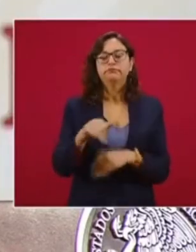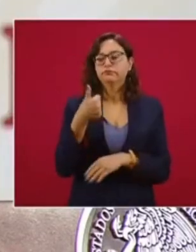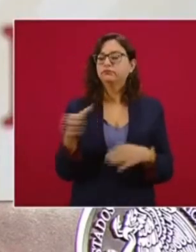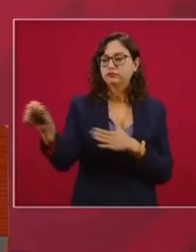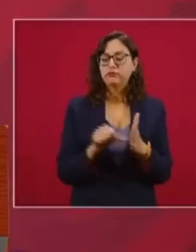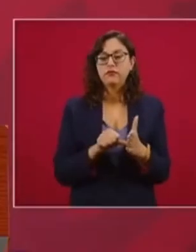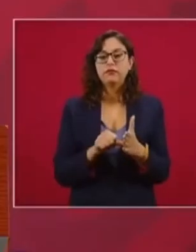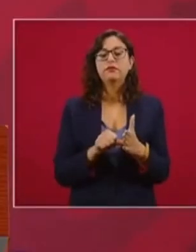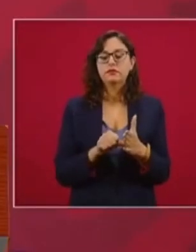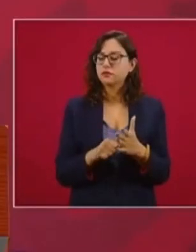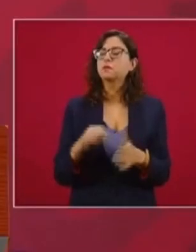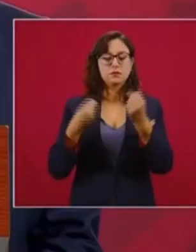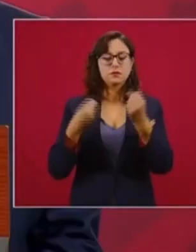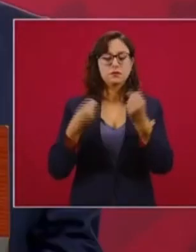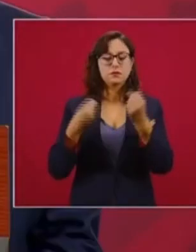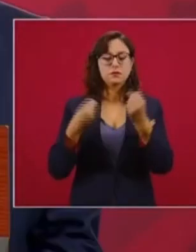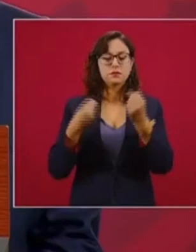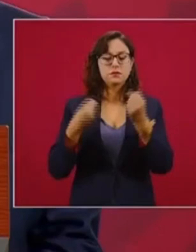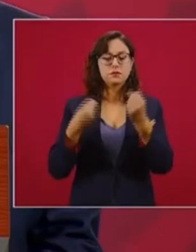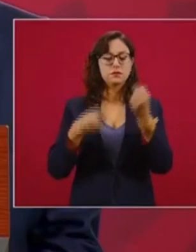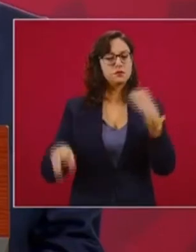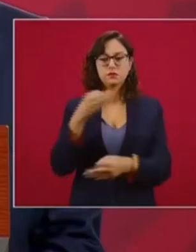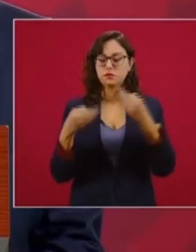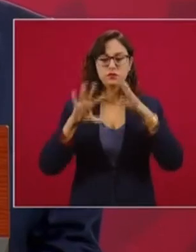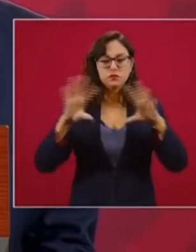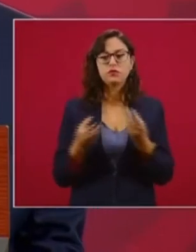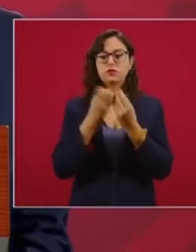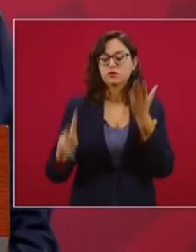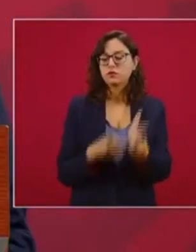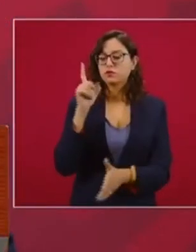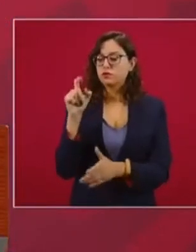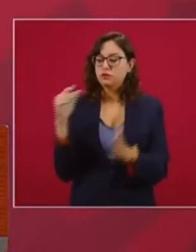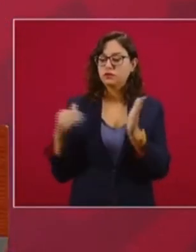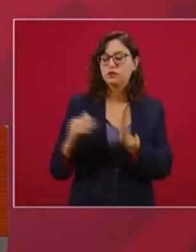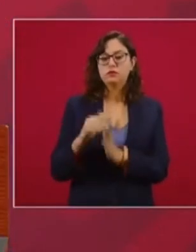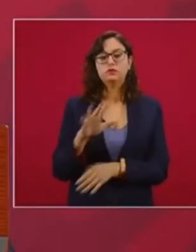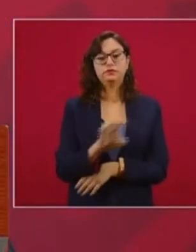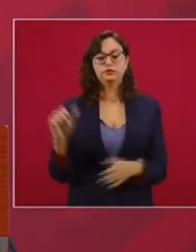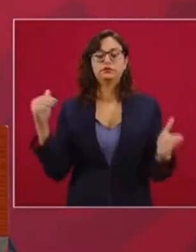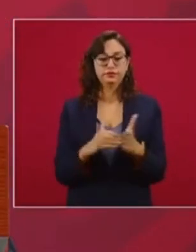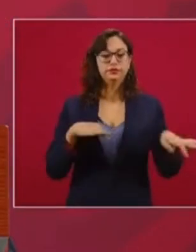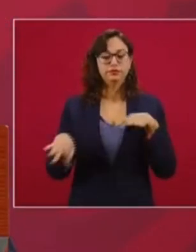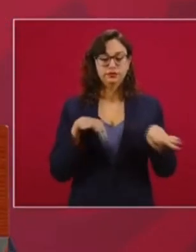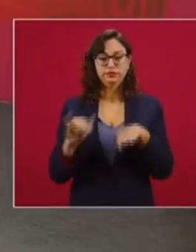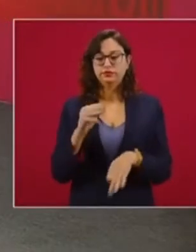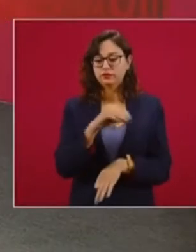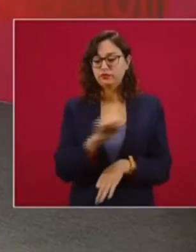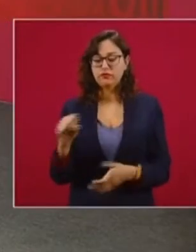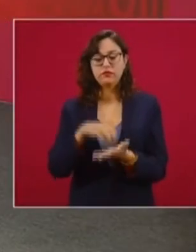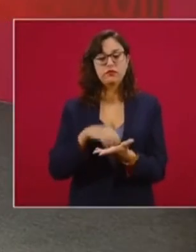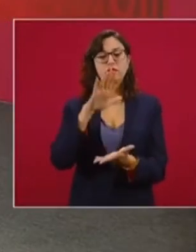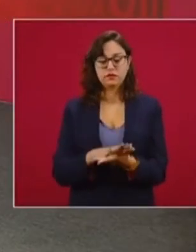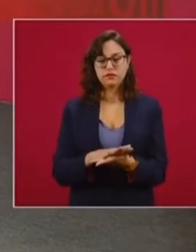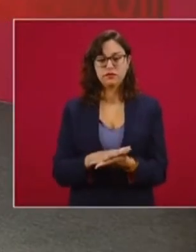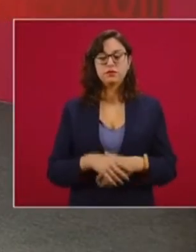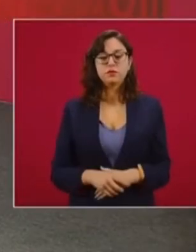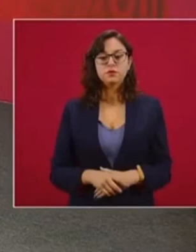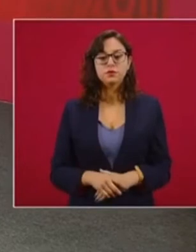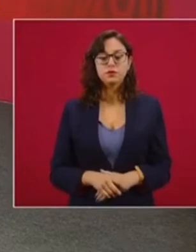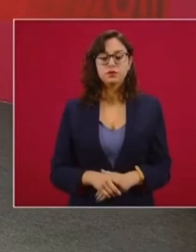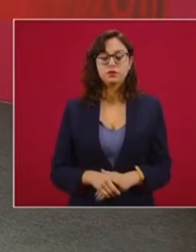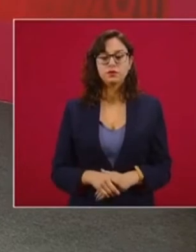meses vamos a tener de nuevo los 20.500.000 empleos que estaban registrados en el Seguro Social antes de la pandemia.